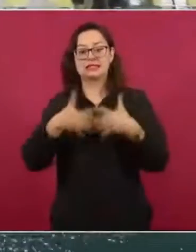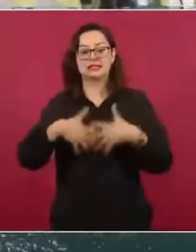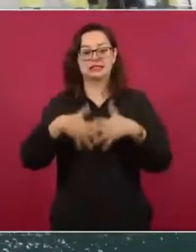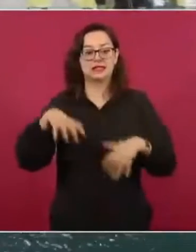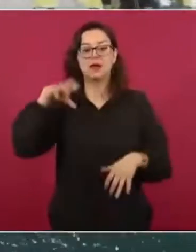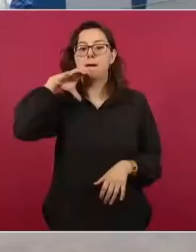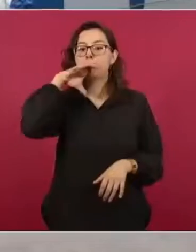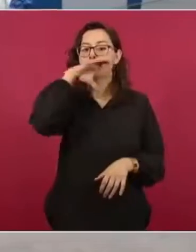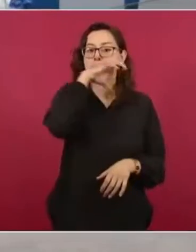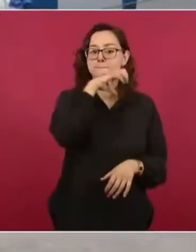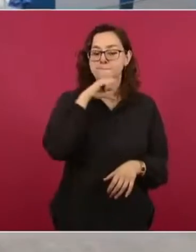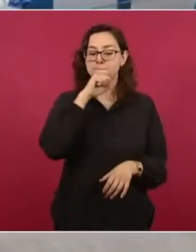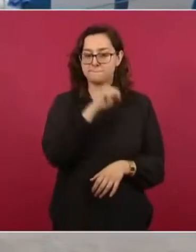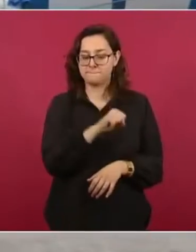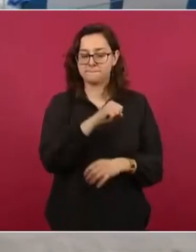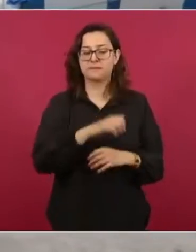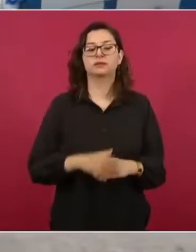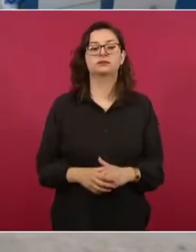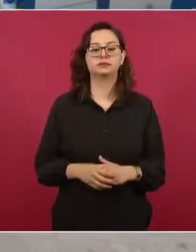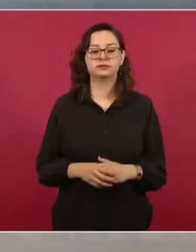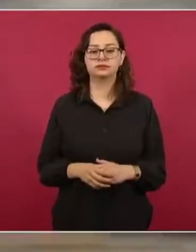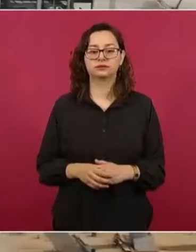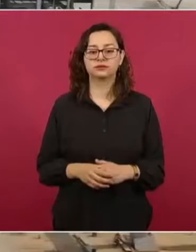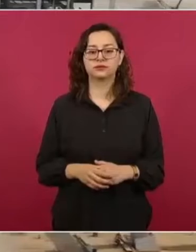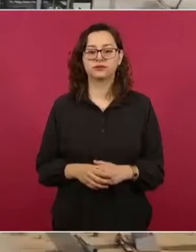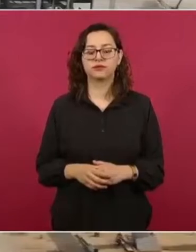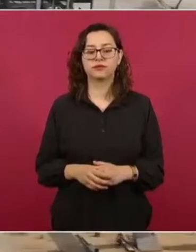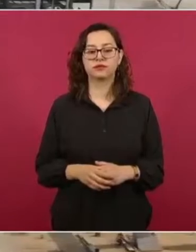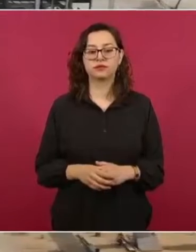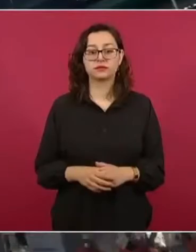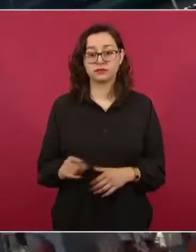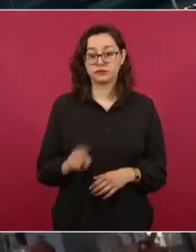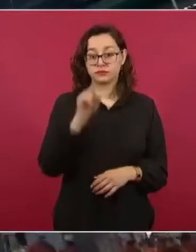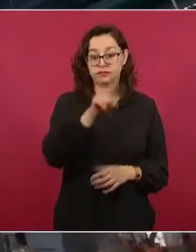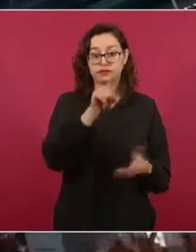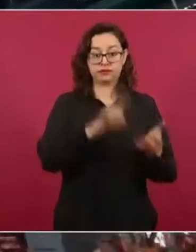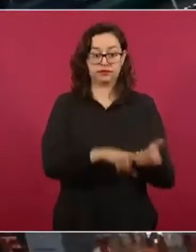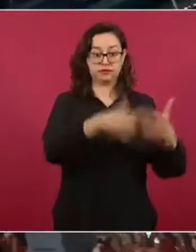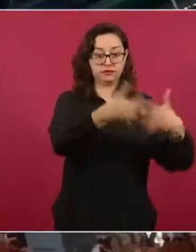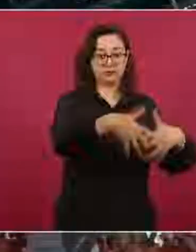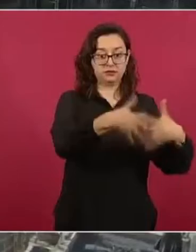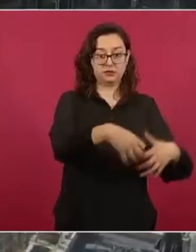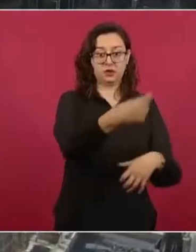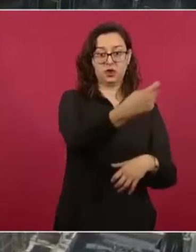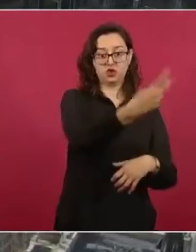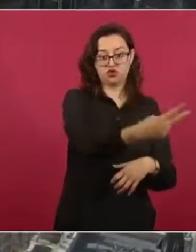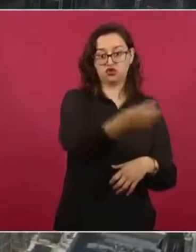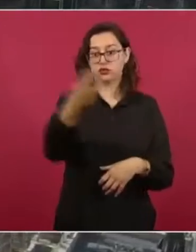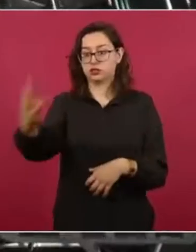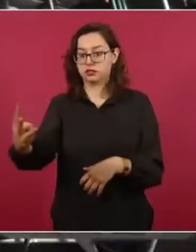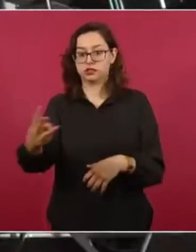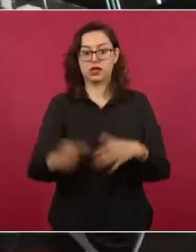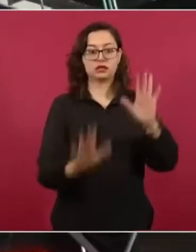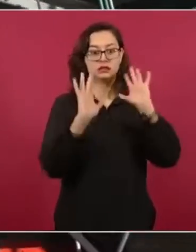a la planta combinada del paquete 1 de Ica Fluor. En las plantas químicas de los paquetes 2 y 3 se colocan los módulos sobre las